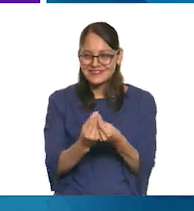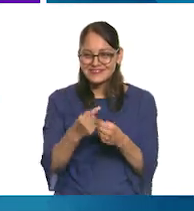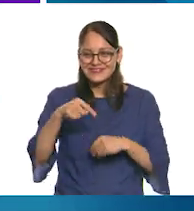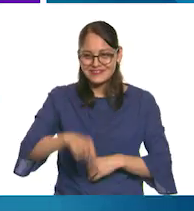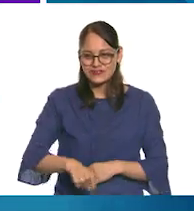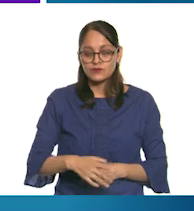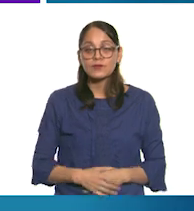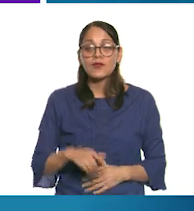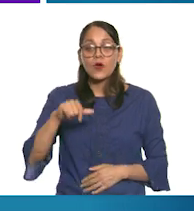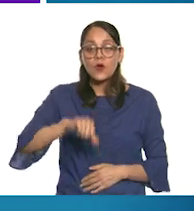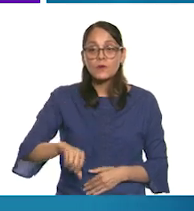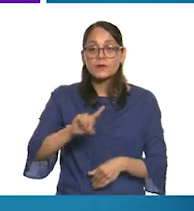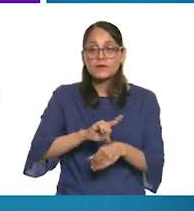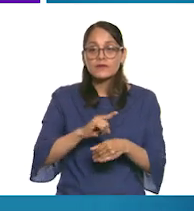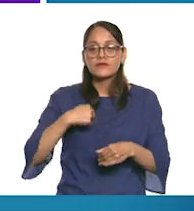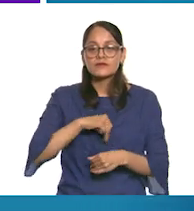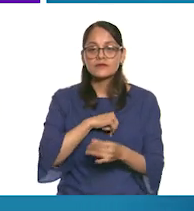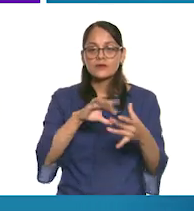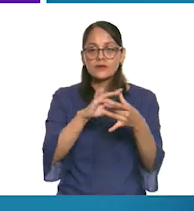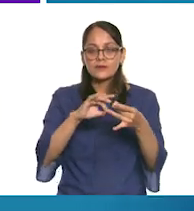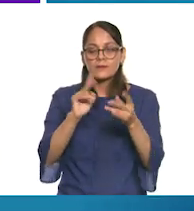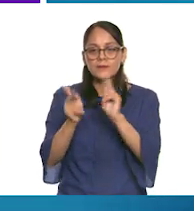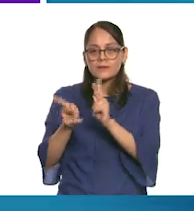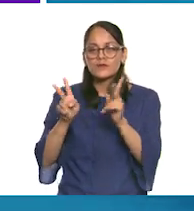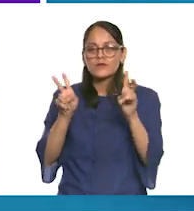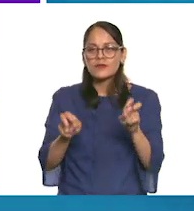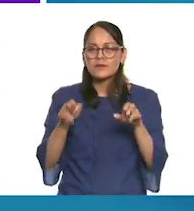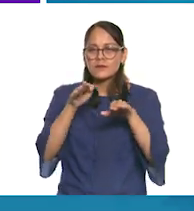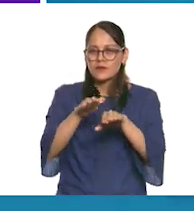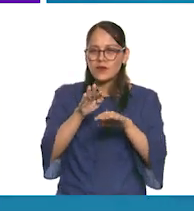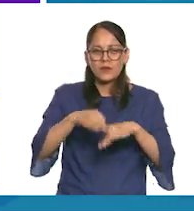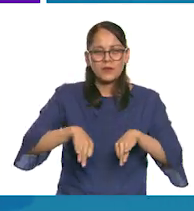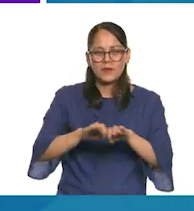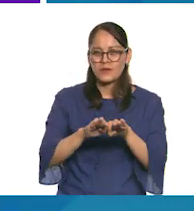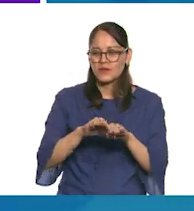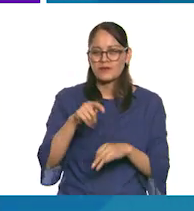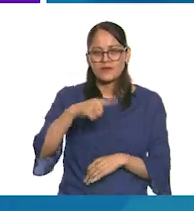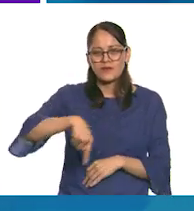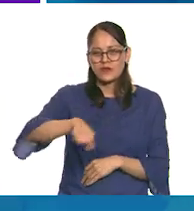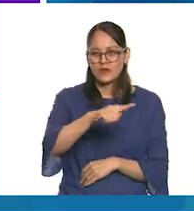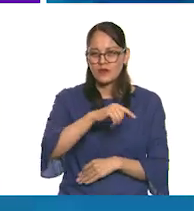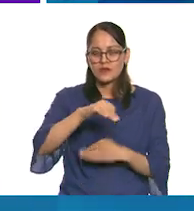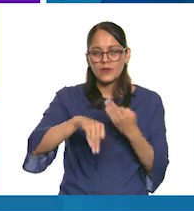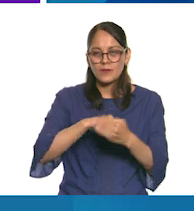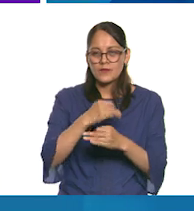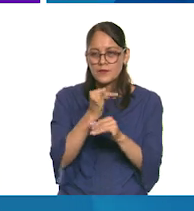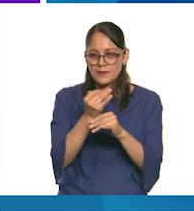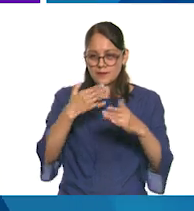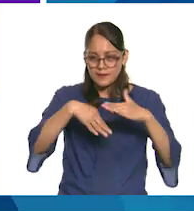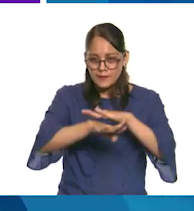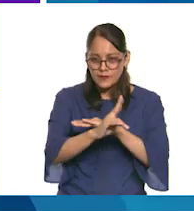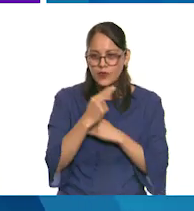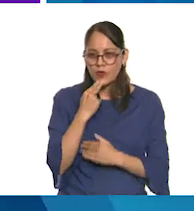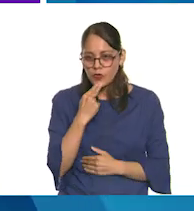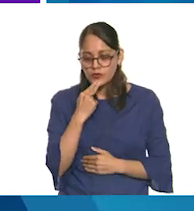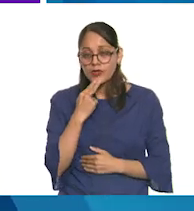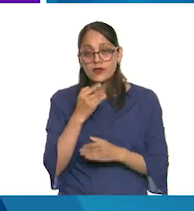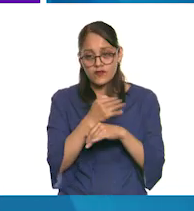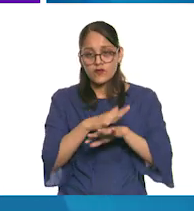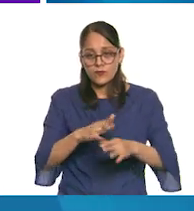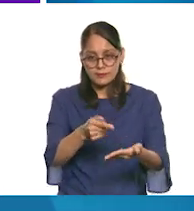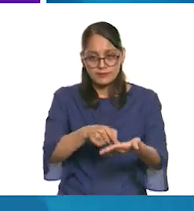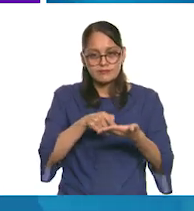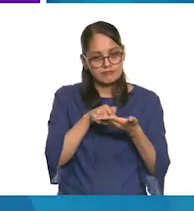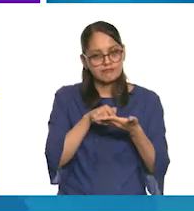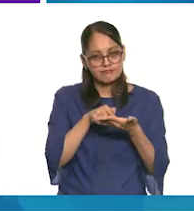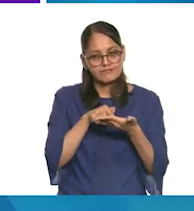En esta ocasión queremos platicar con ustedes de un tema muy importante para todos los cibernautas informados como